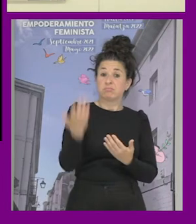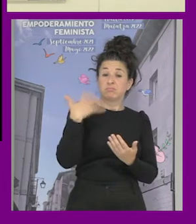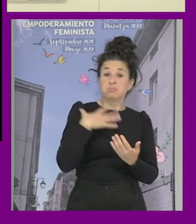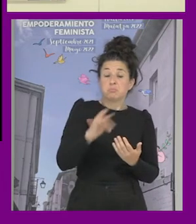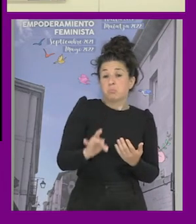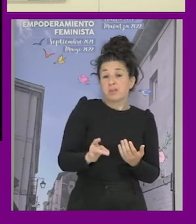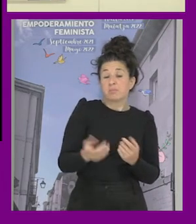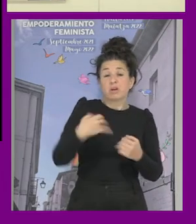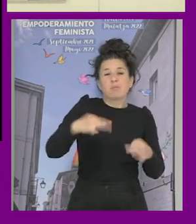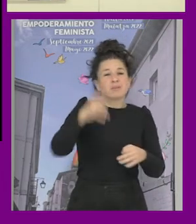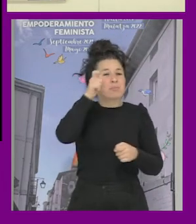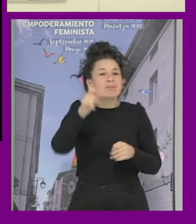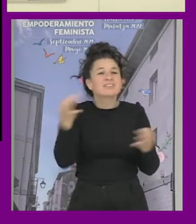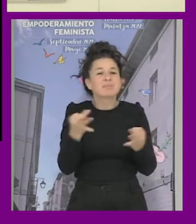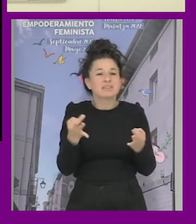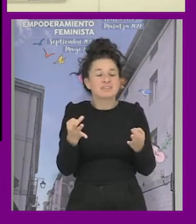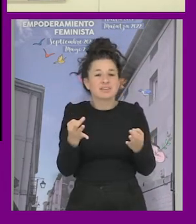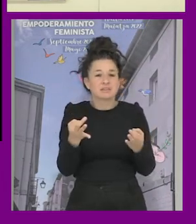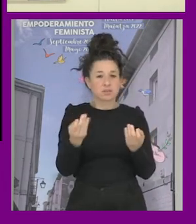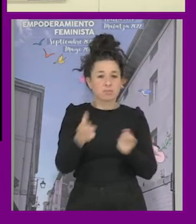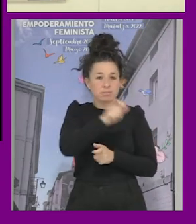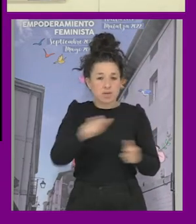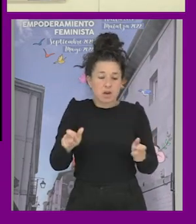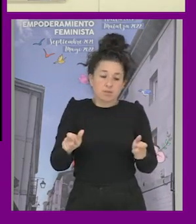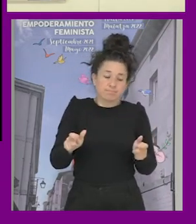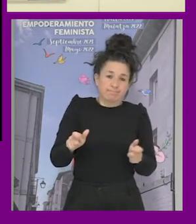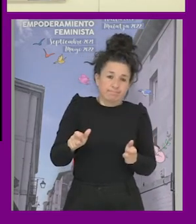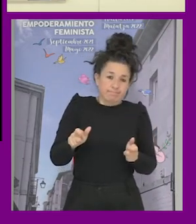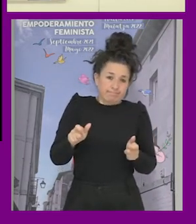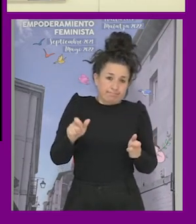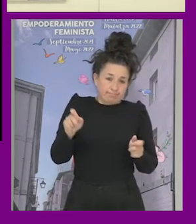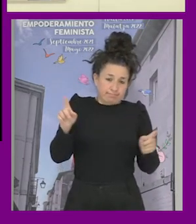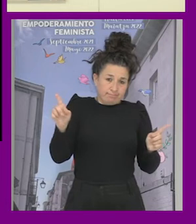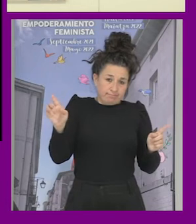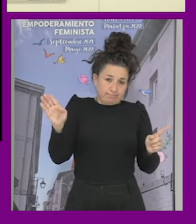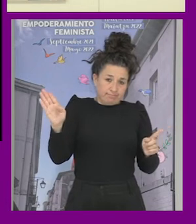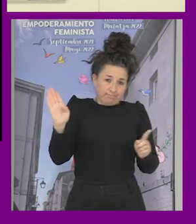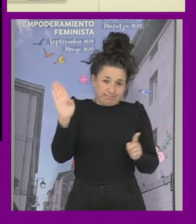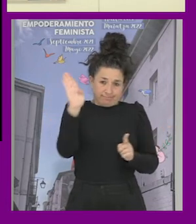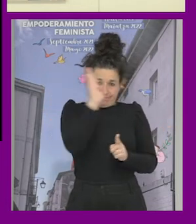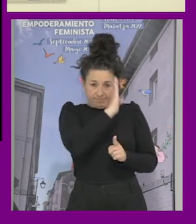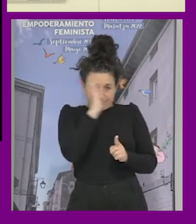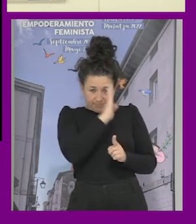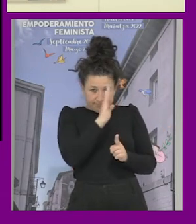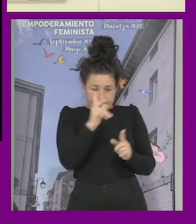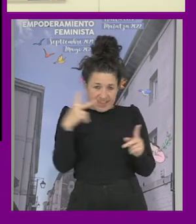lo que pasa en los pueblos es que la gente nos comemos la visibilidad para no generar conflictos por tanto como no